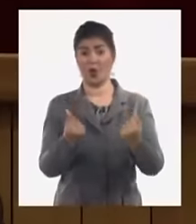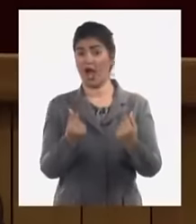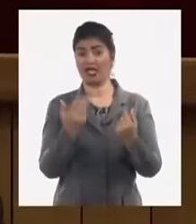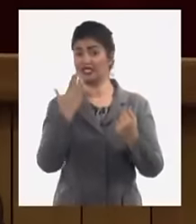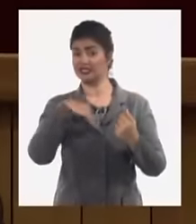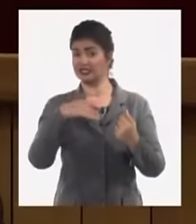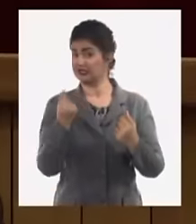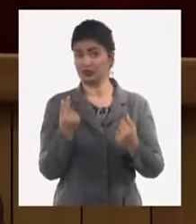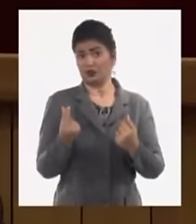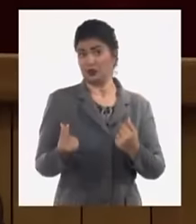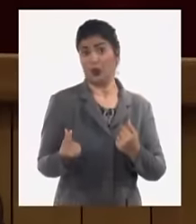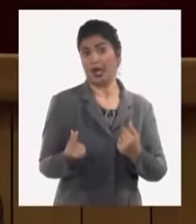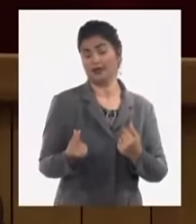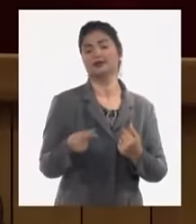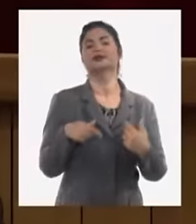país